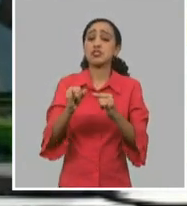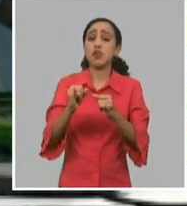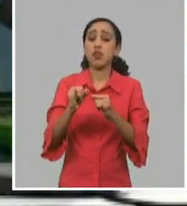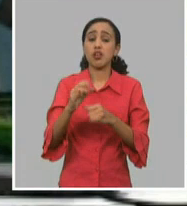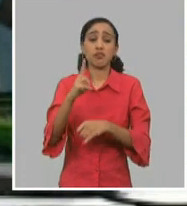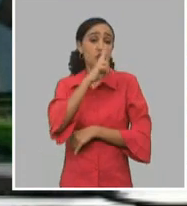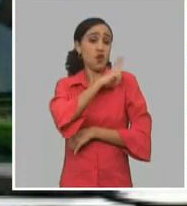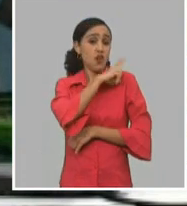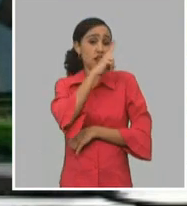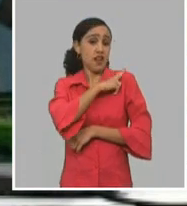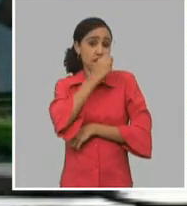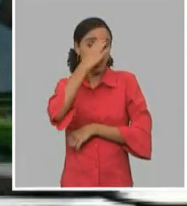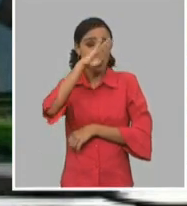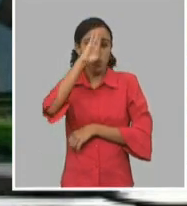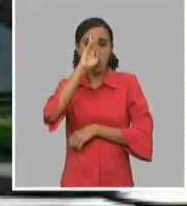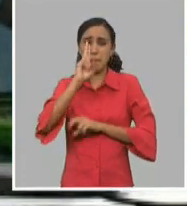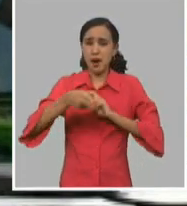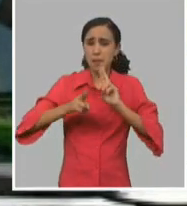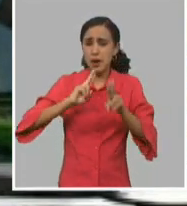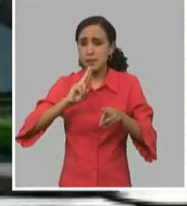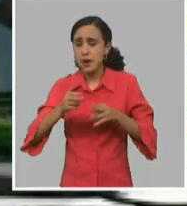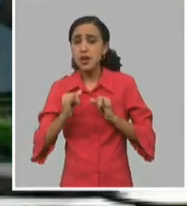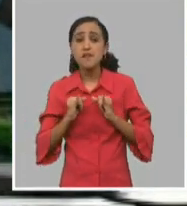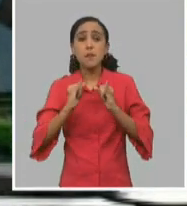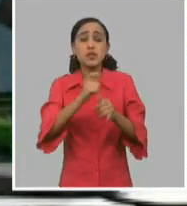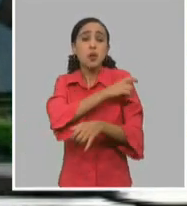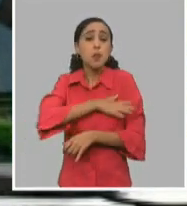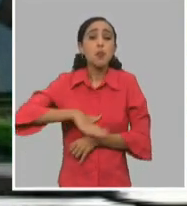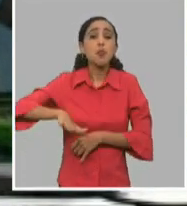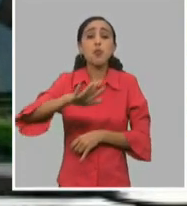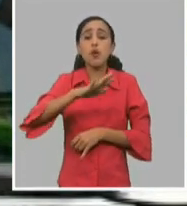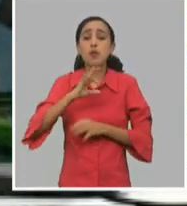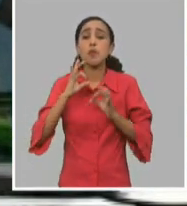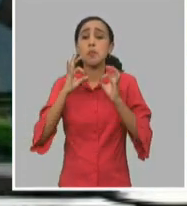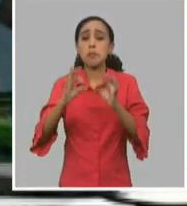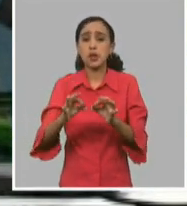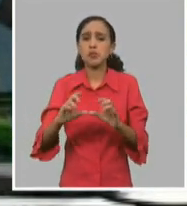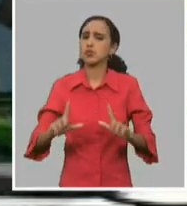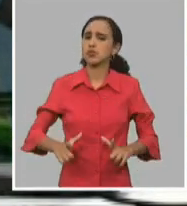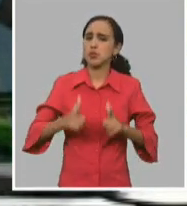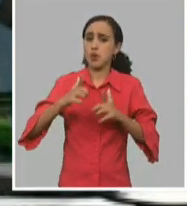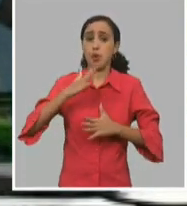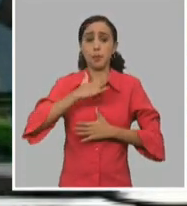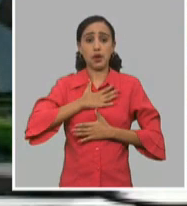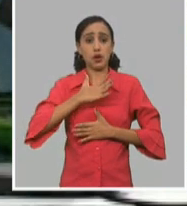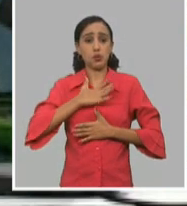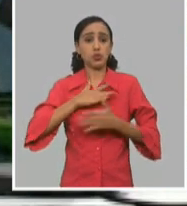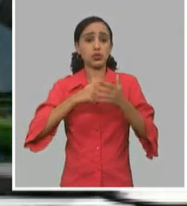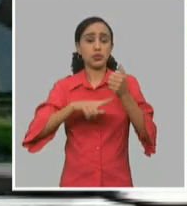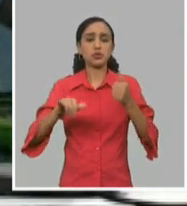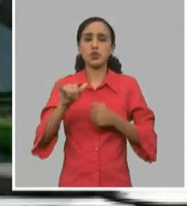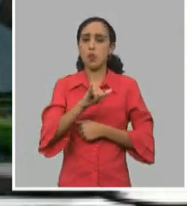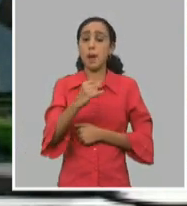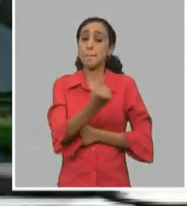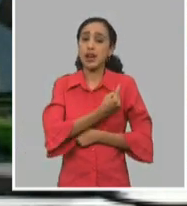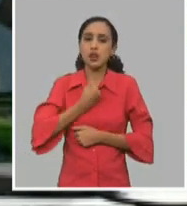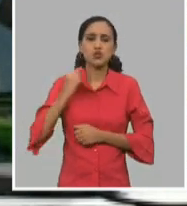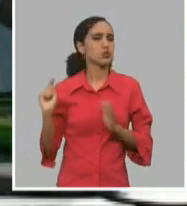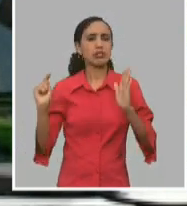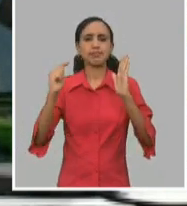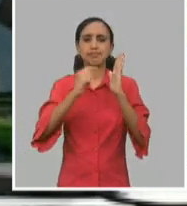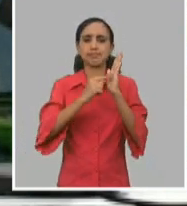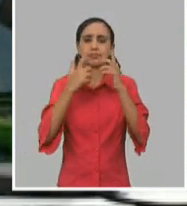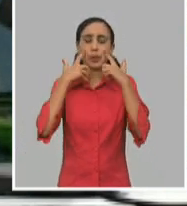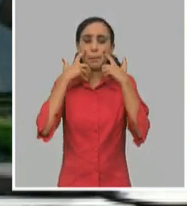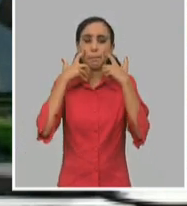estaba dando, las informaciones que se hacían públicas a la palestra y, por supuesto, a nuestra provincia. Eso, para nosotros, fue un elemento